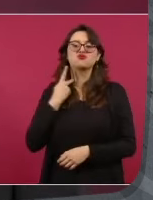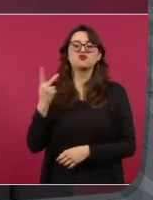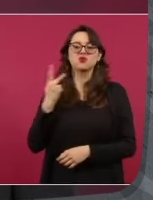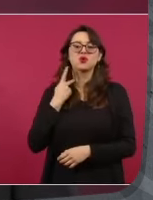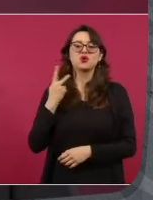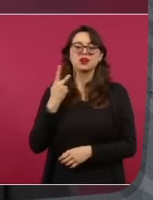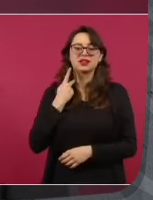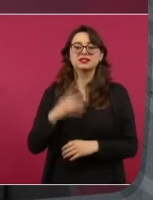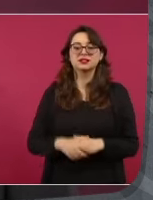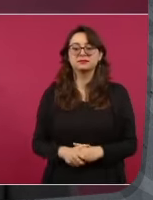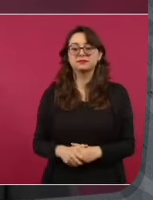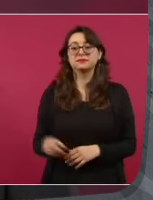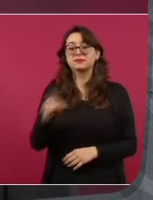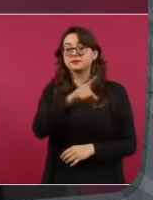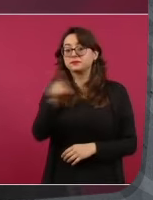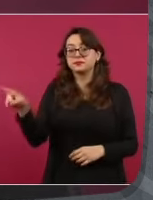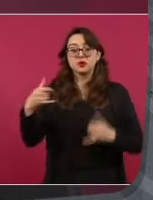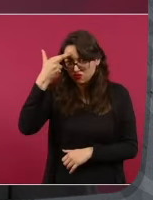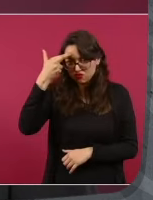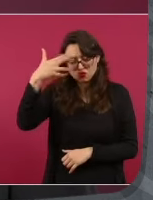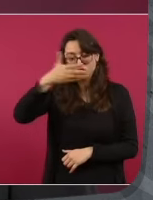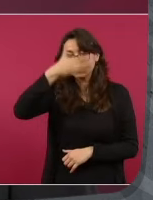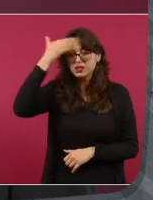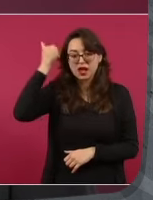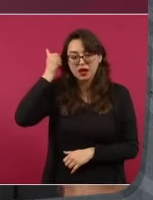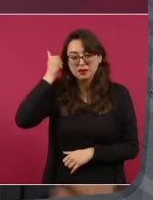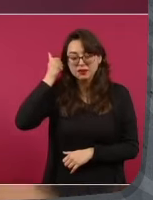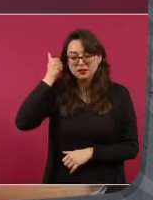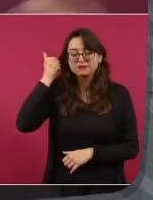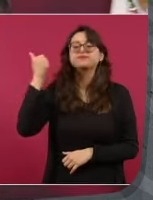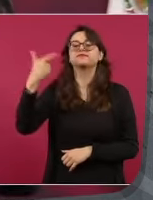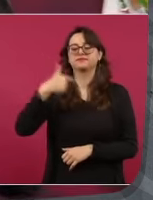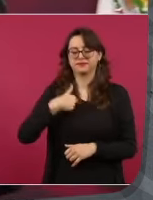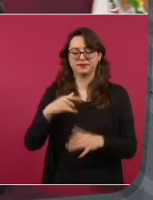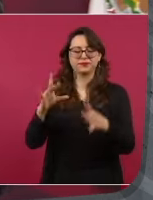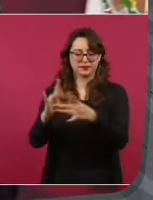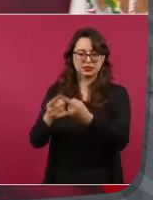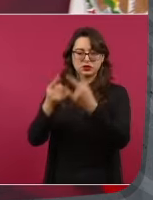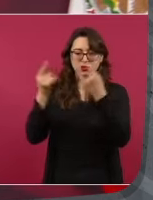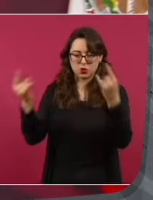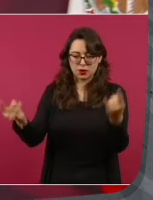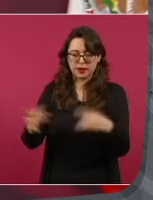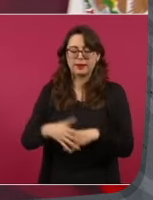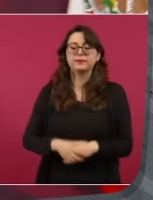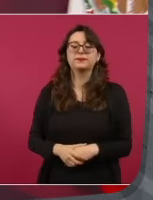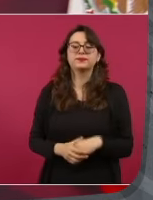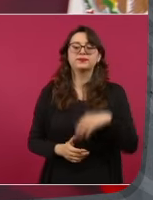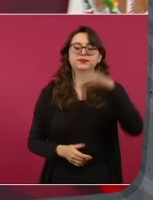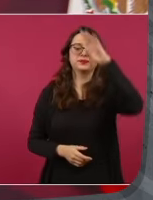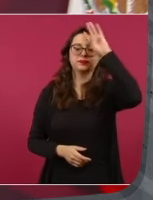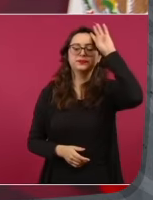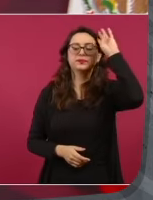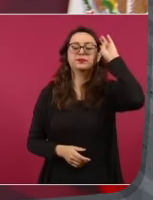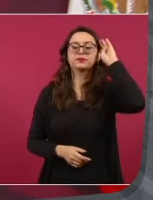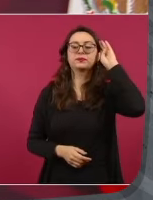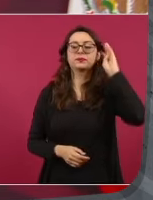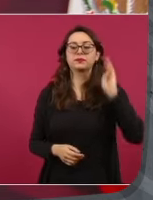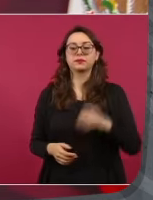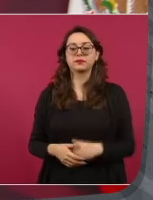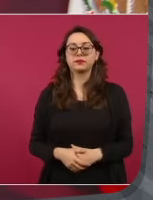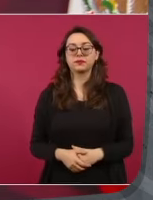jóvenes, breve, no querían los conservadores